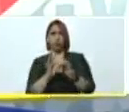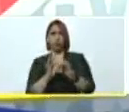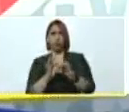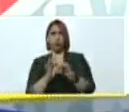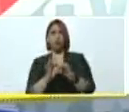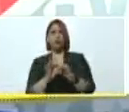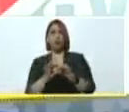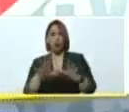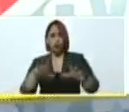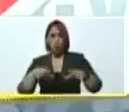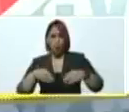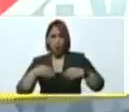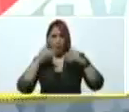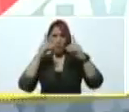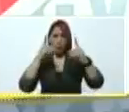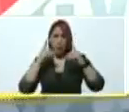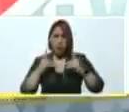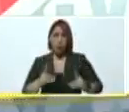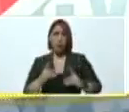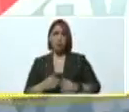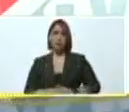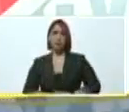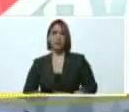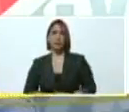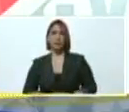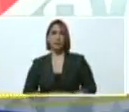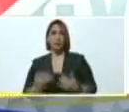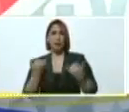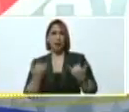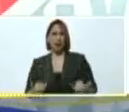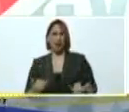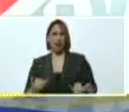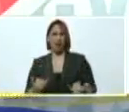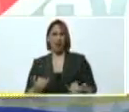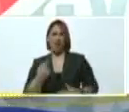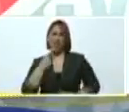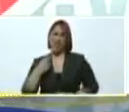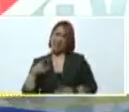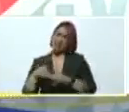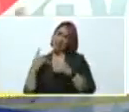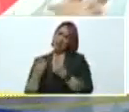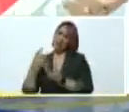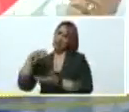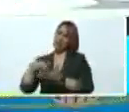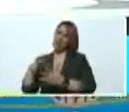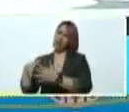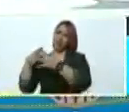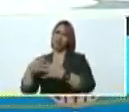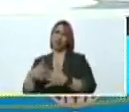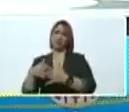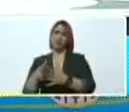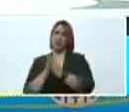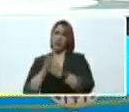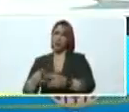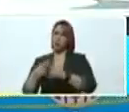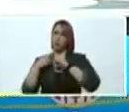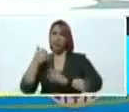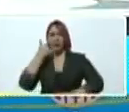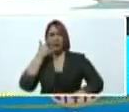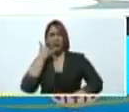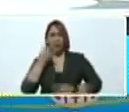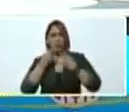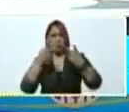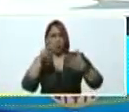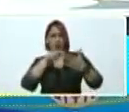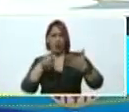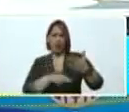tomando decisiones, y ahora viene el Departamento de Estado, préstame mi teléfono, ahí tengo la declaración, se las voy